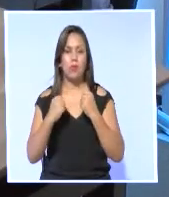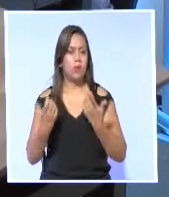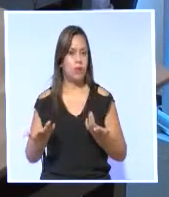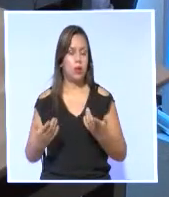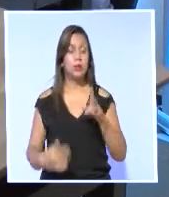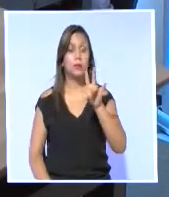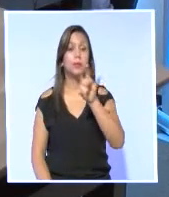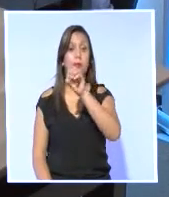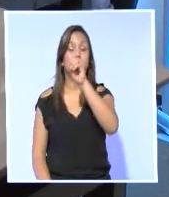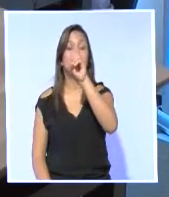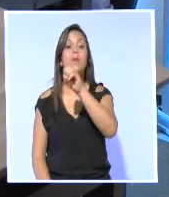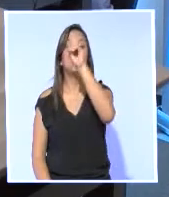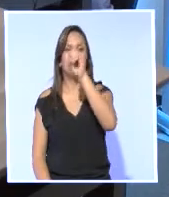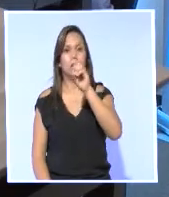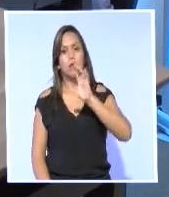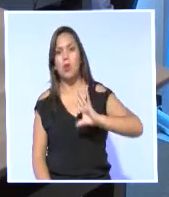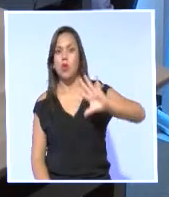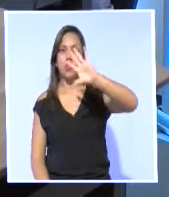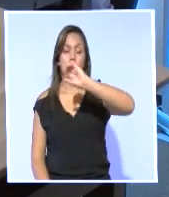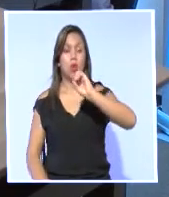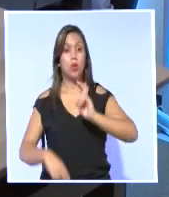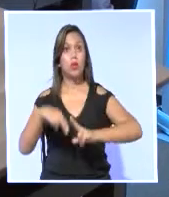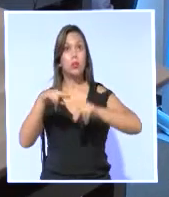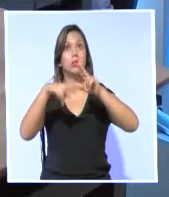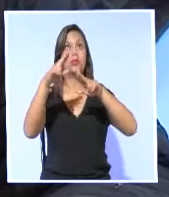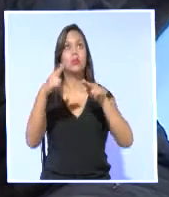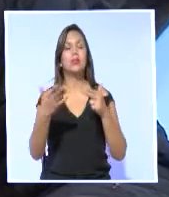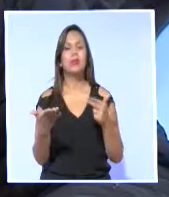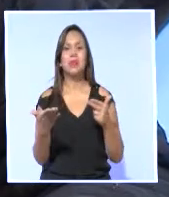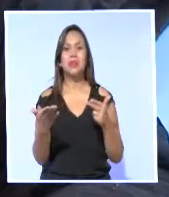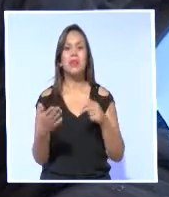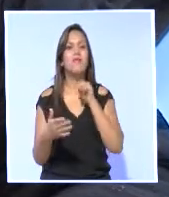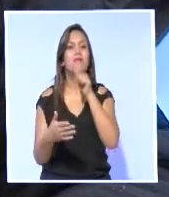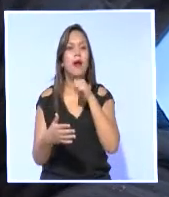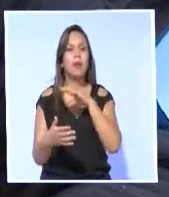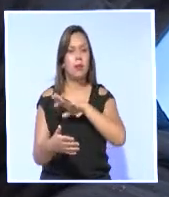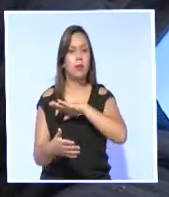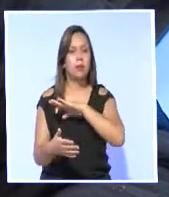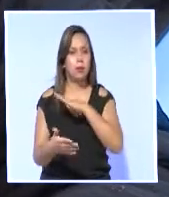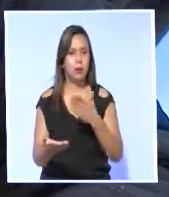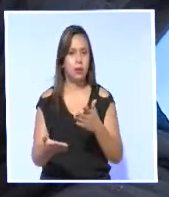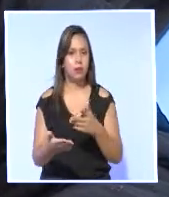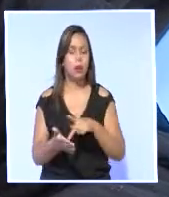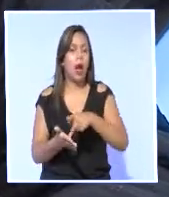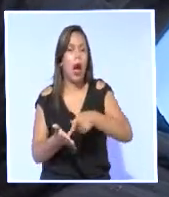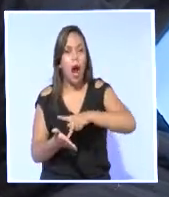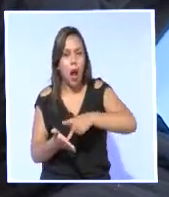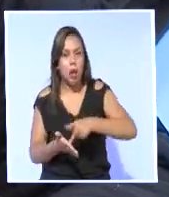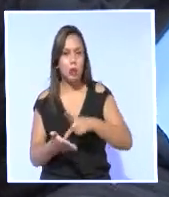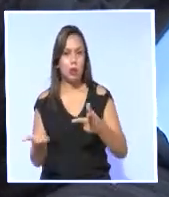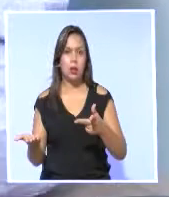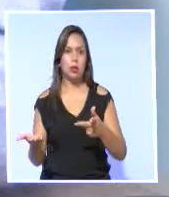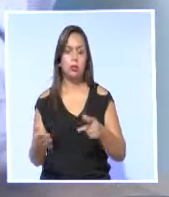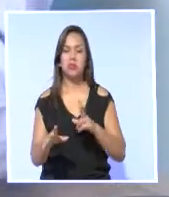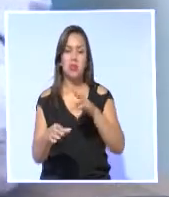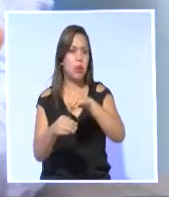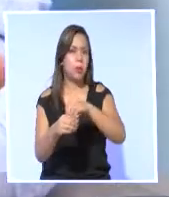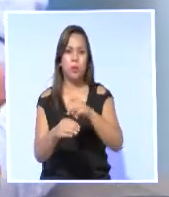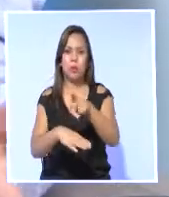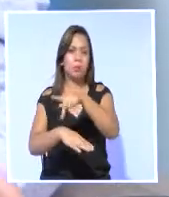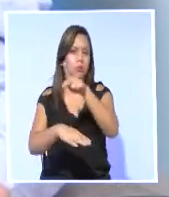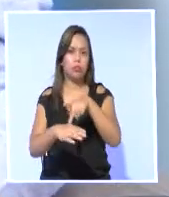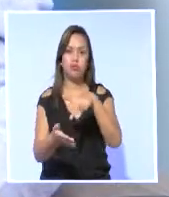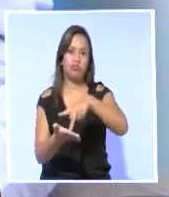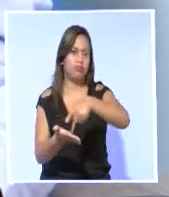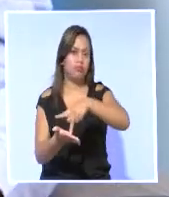% de todo lo construido es informal, es decir, construido sin participación profesional. Ya en las